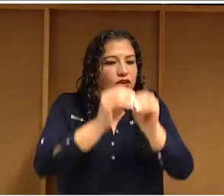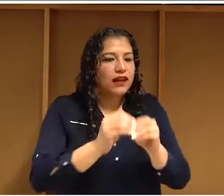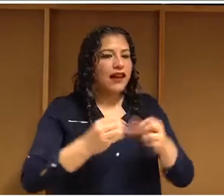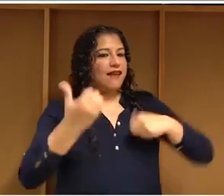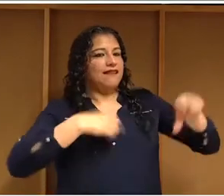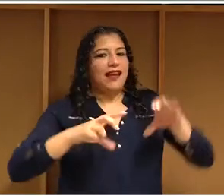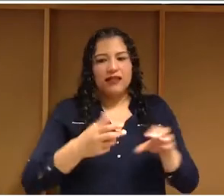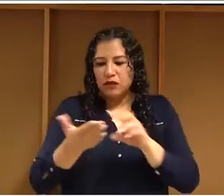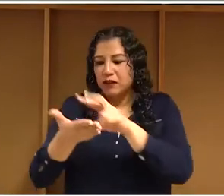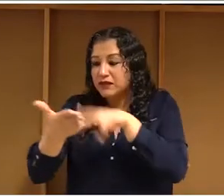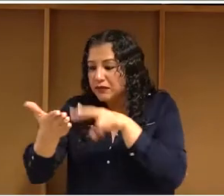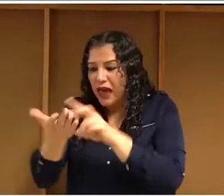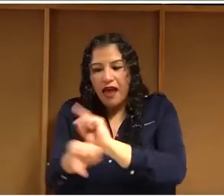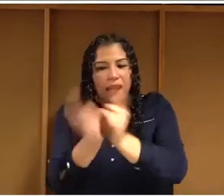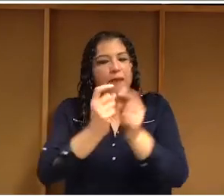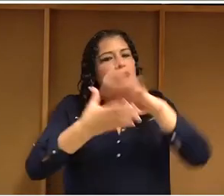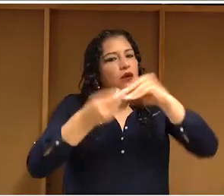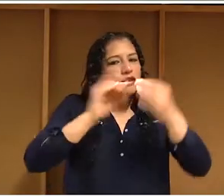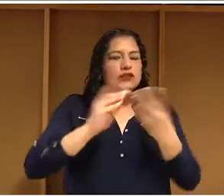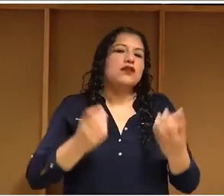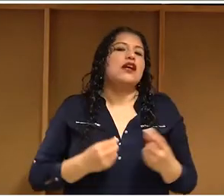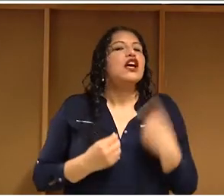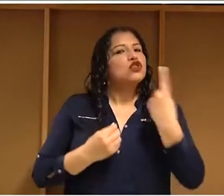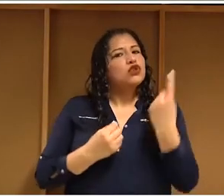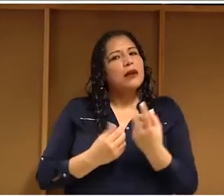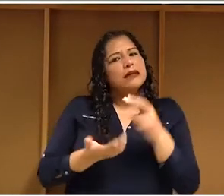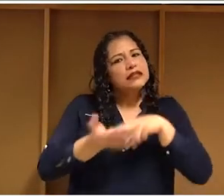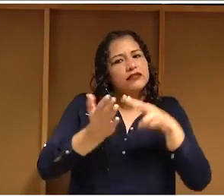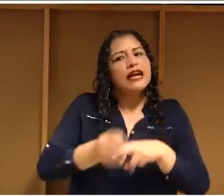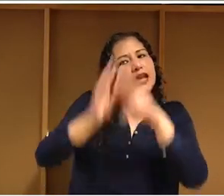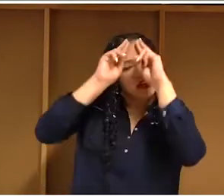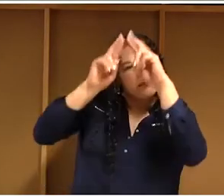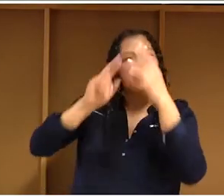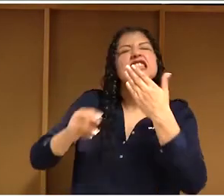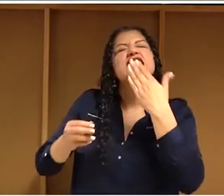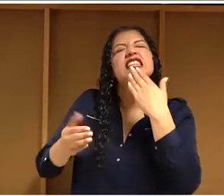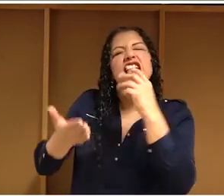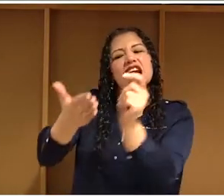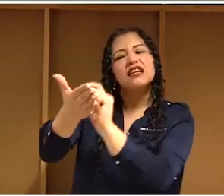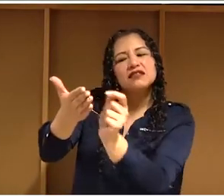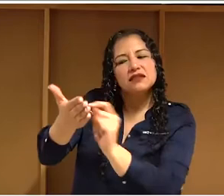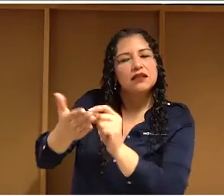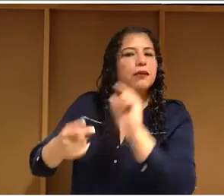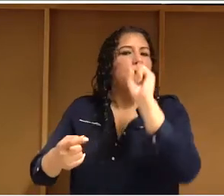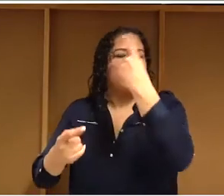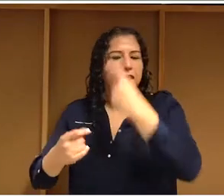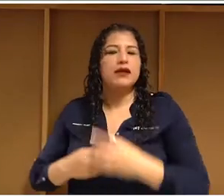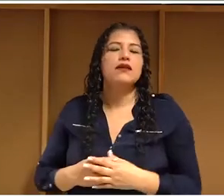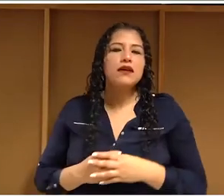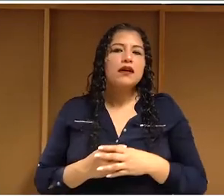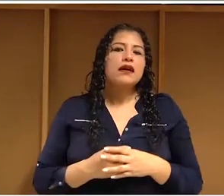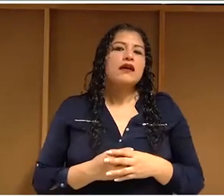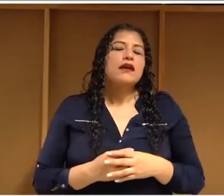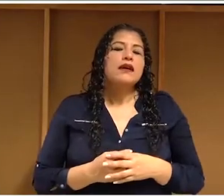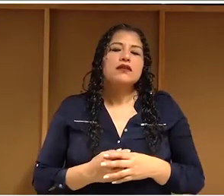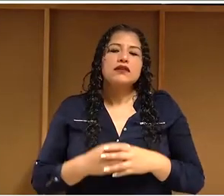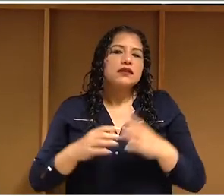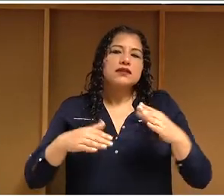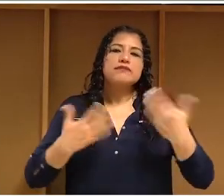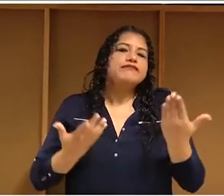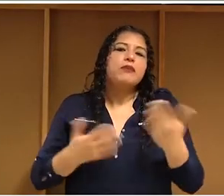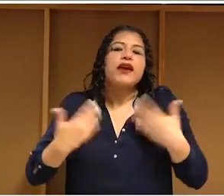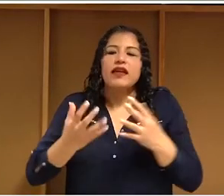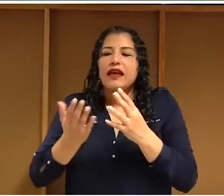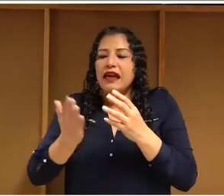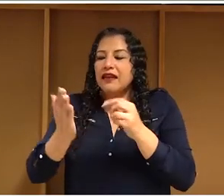condición es que respetes que la obra original venía de fulano y tal. Esa es la razón por la cual, por ejemplo, si uno entra a Amazon y uno tiene un Kindle o una tablet,